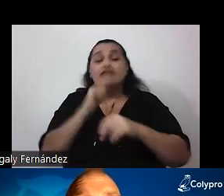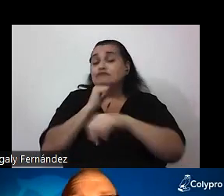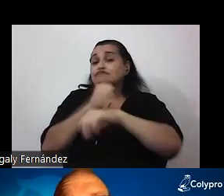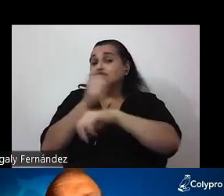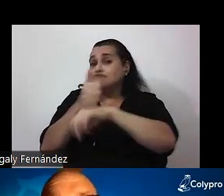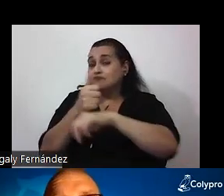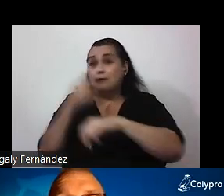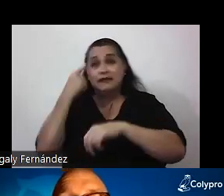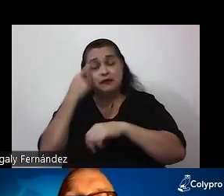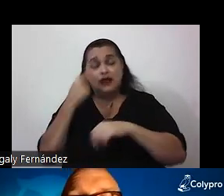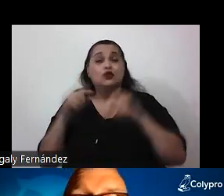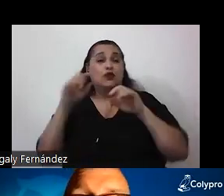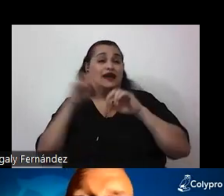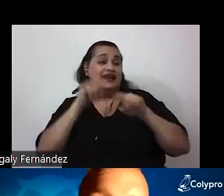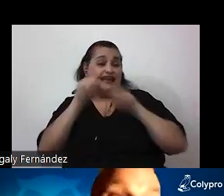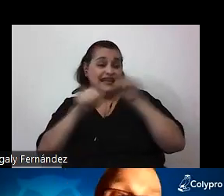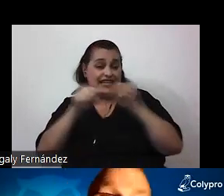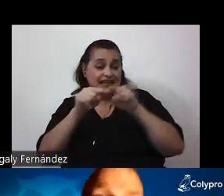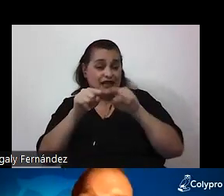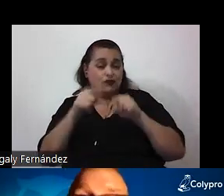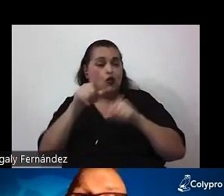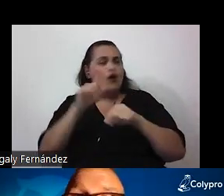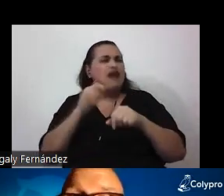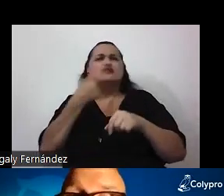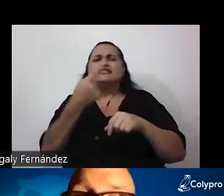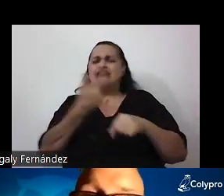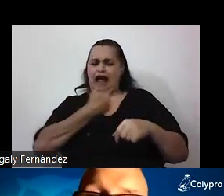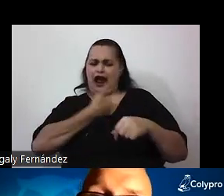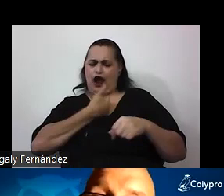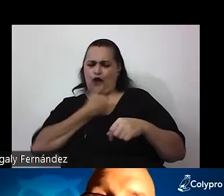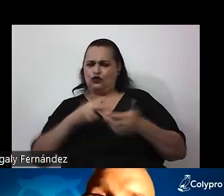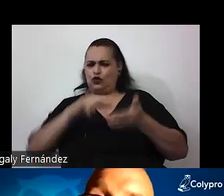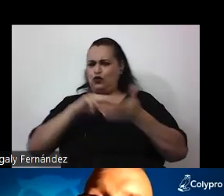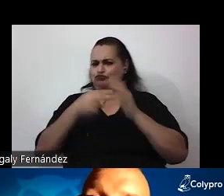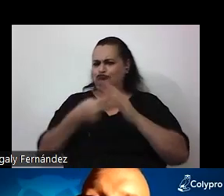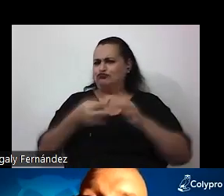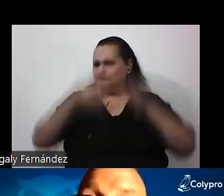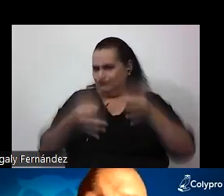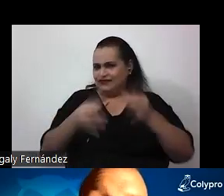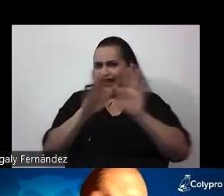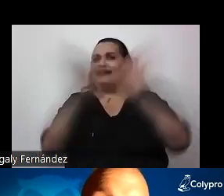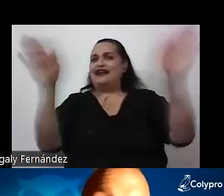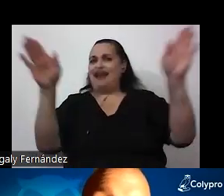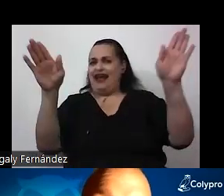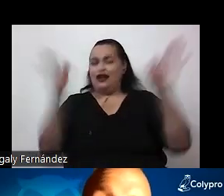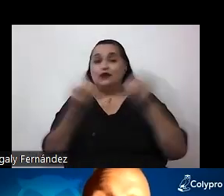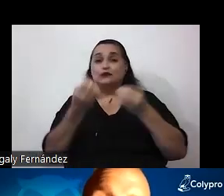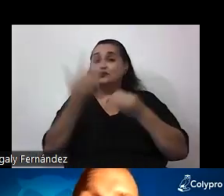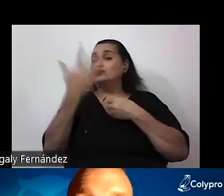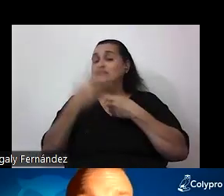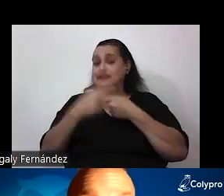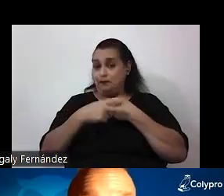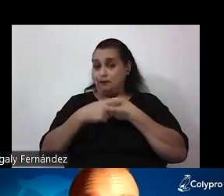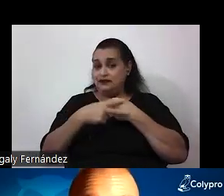filosofías o algunas corrientes de pensamiento autodenominadas críticas en general que muchas veces muchas